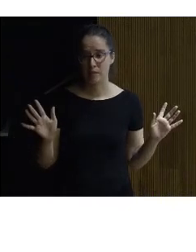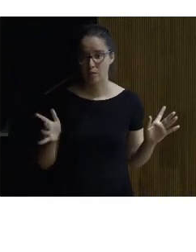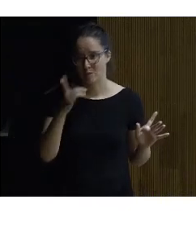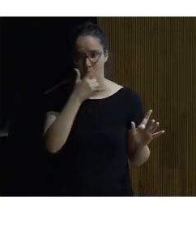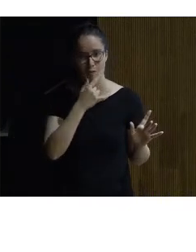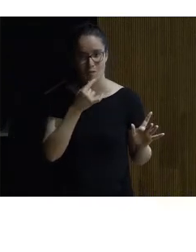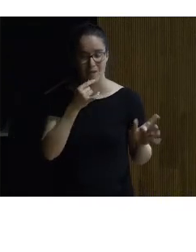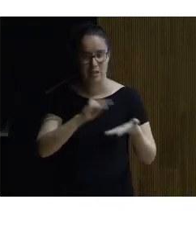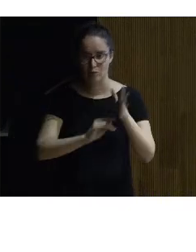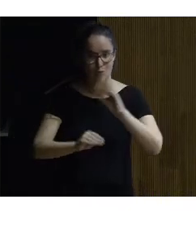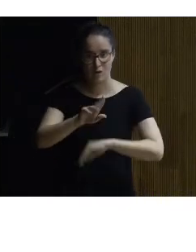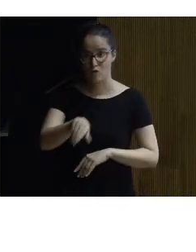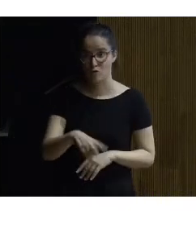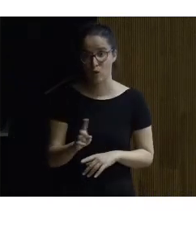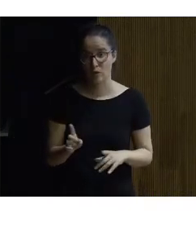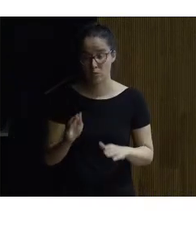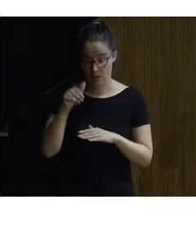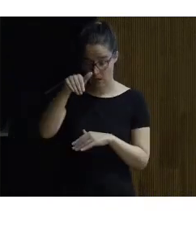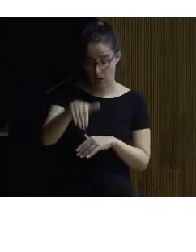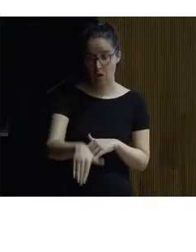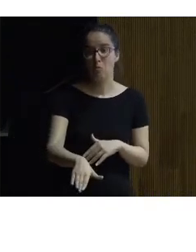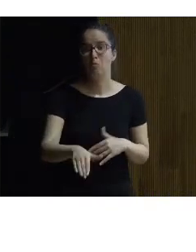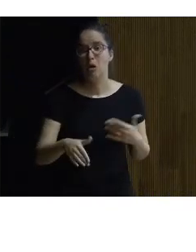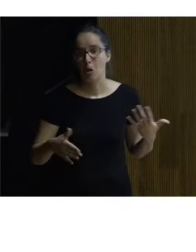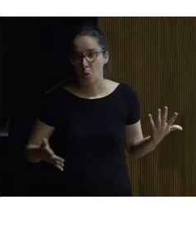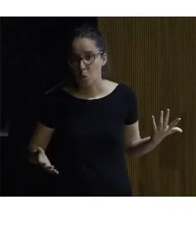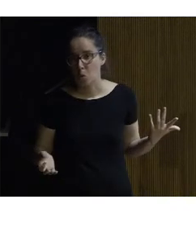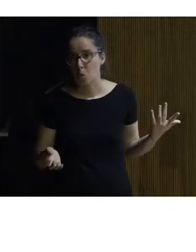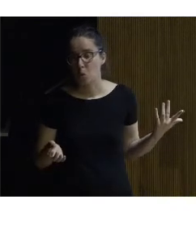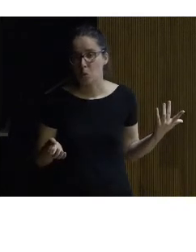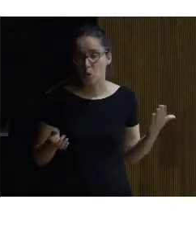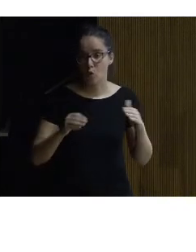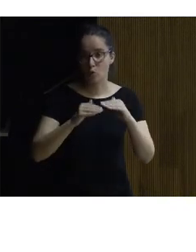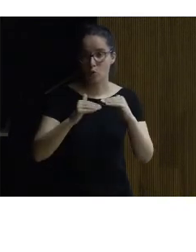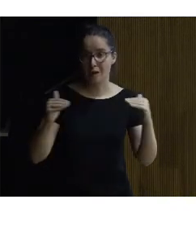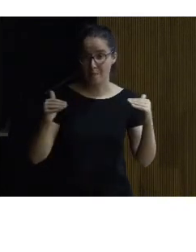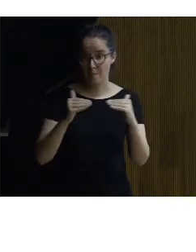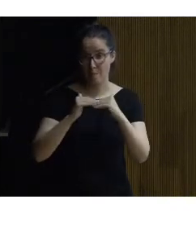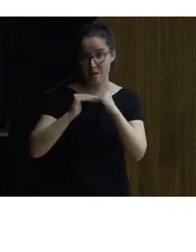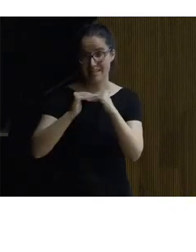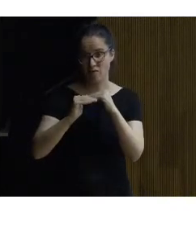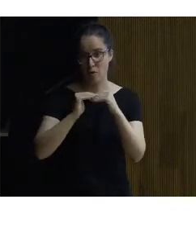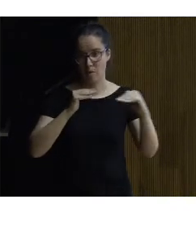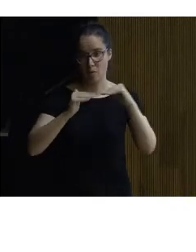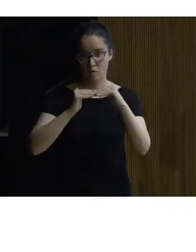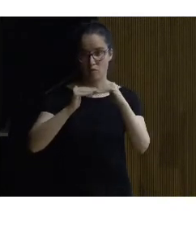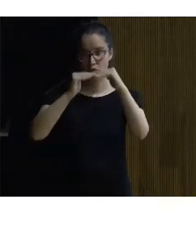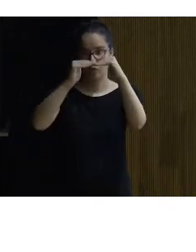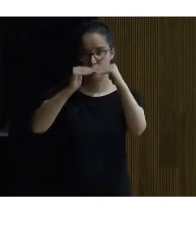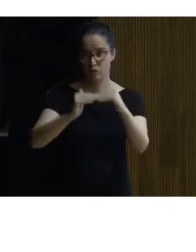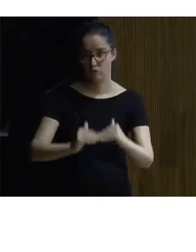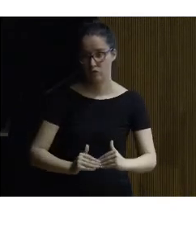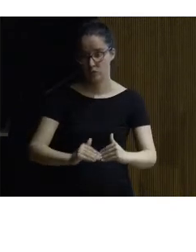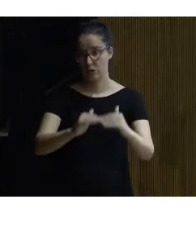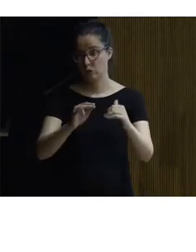fáciles de resolver con rampa o bien con la plataforma móvil y bueno este fue